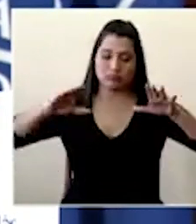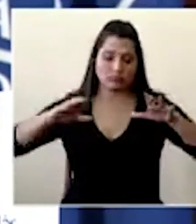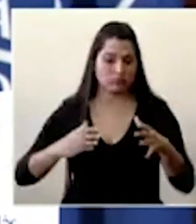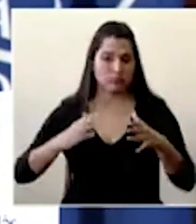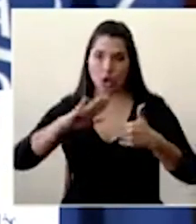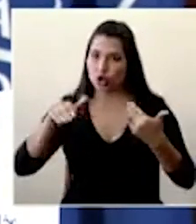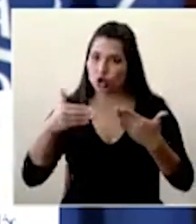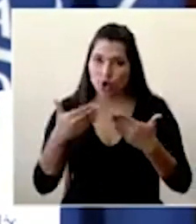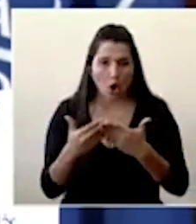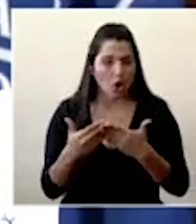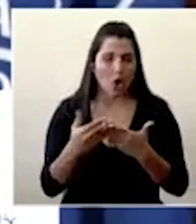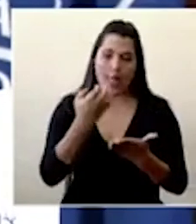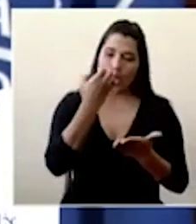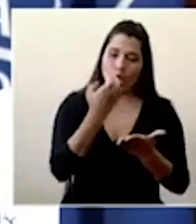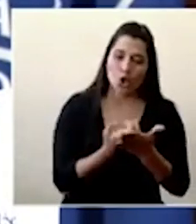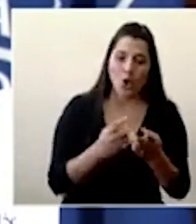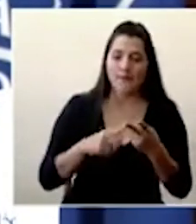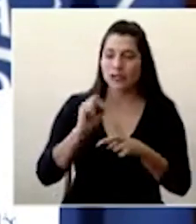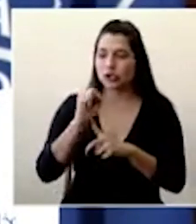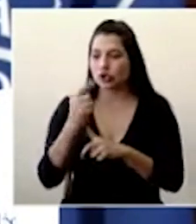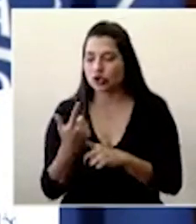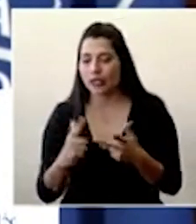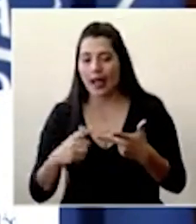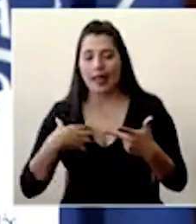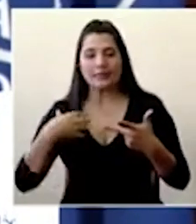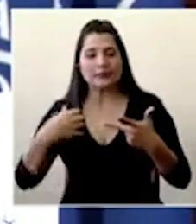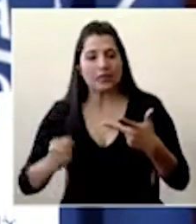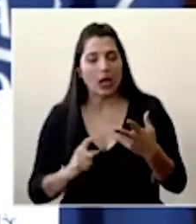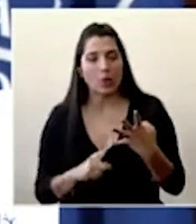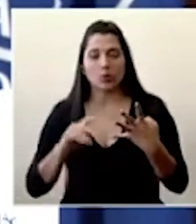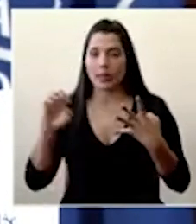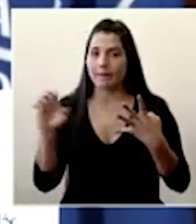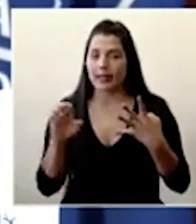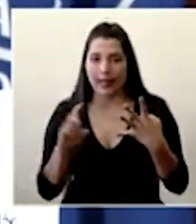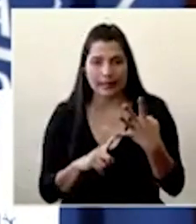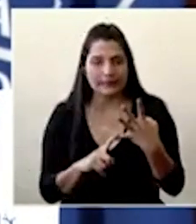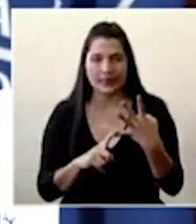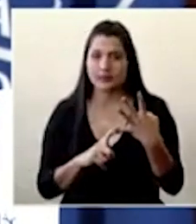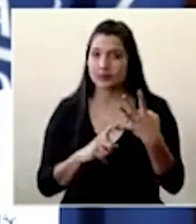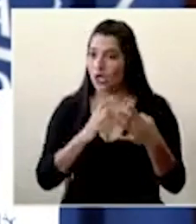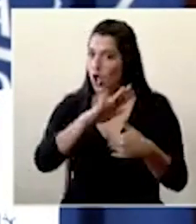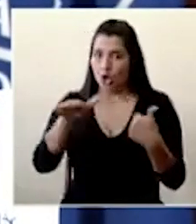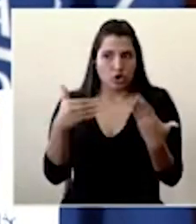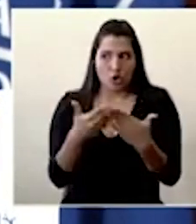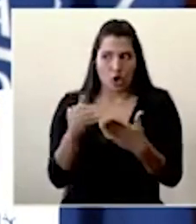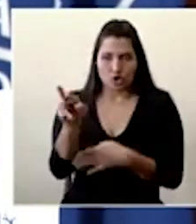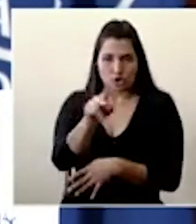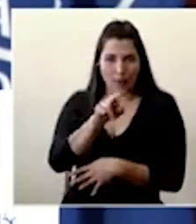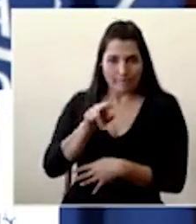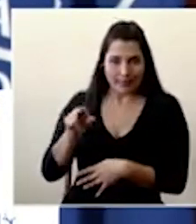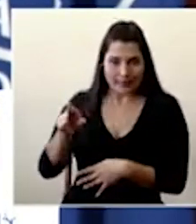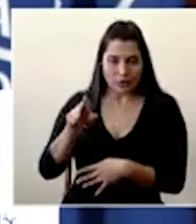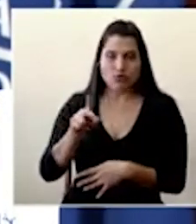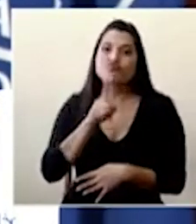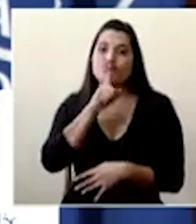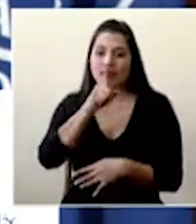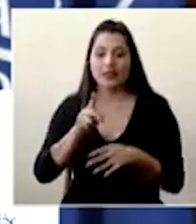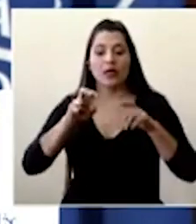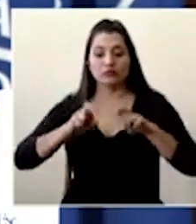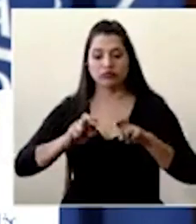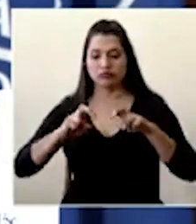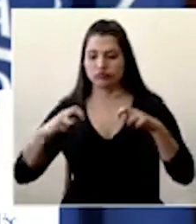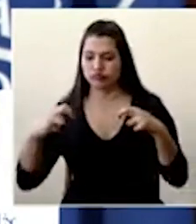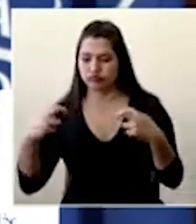económica la parte social la parte salud directamente la parte de emergencias y todos los demás compañeros en realidad es un análisis